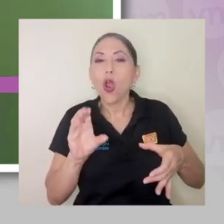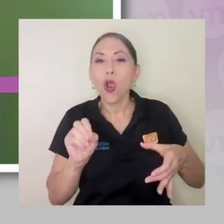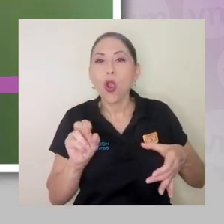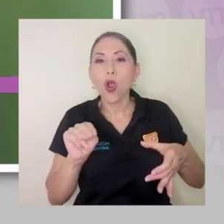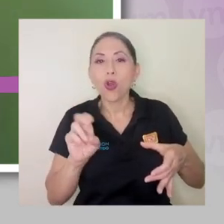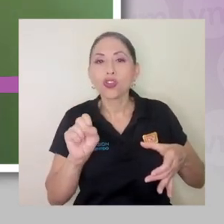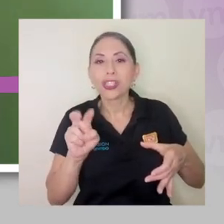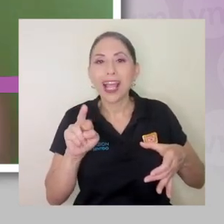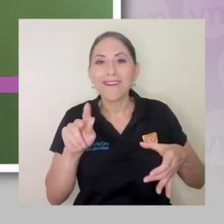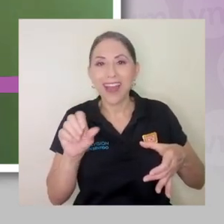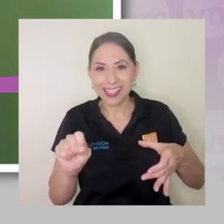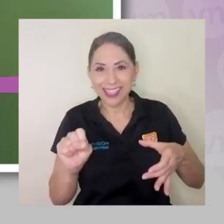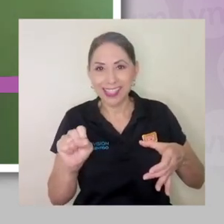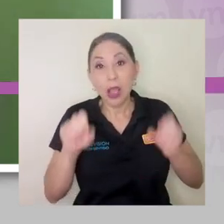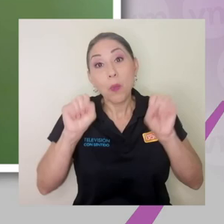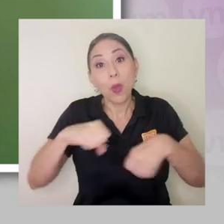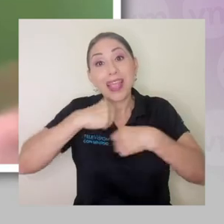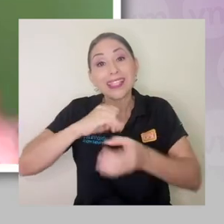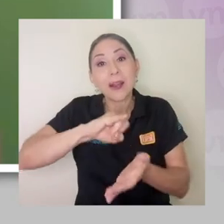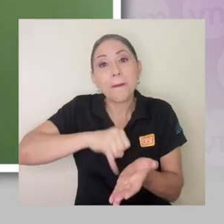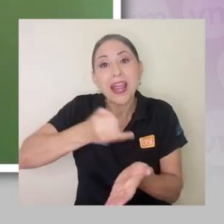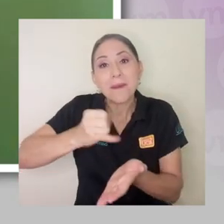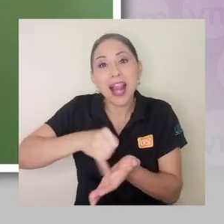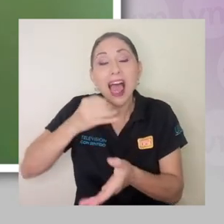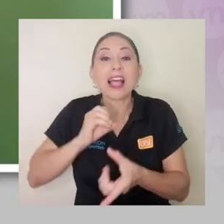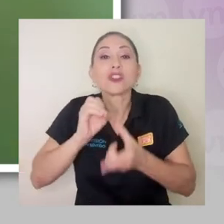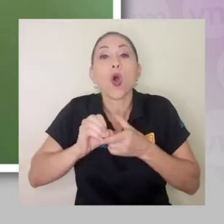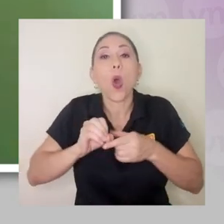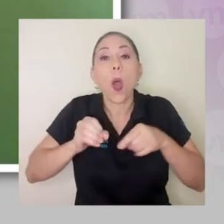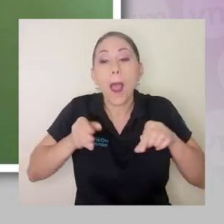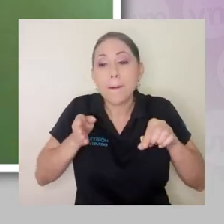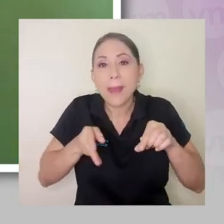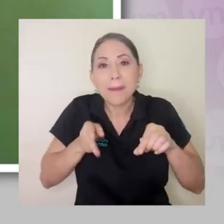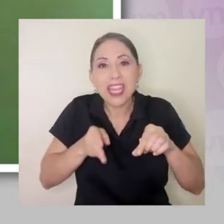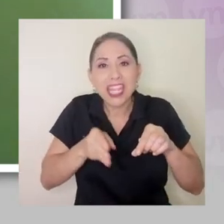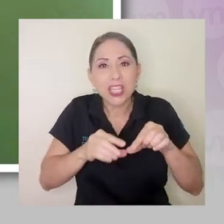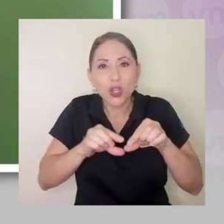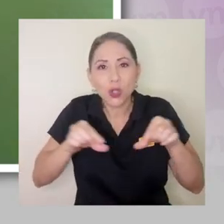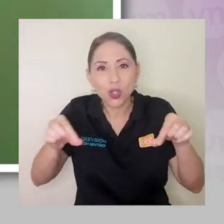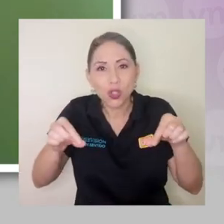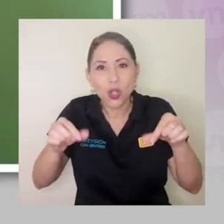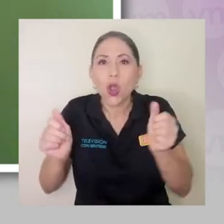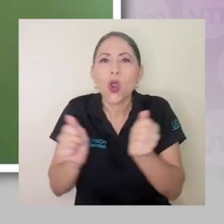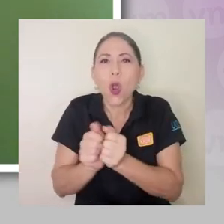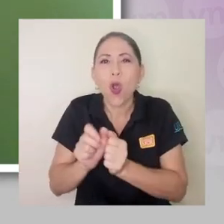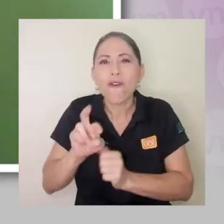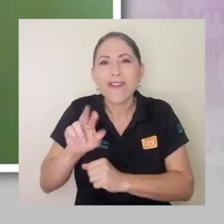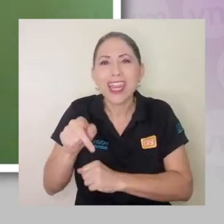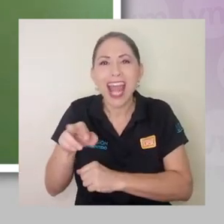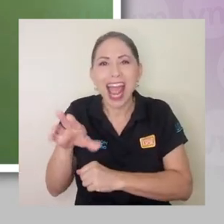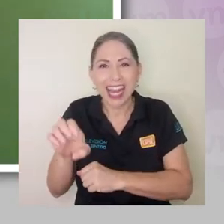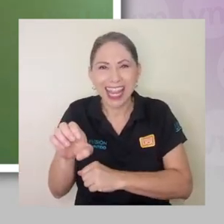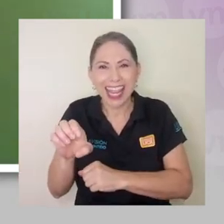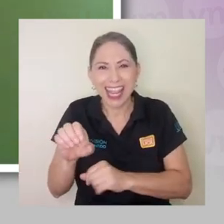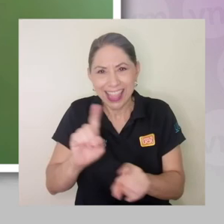pepinillos, este, como en conserva con vinagre, cosas de ese tipo. Sí hay que tener cuidado porque las